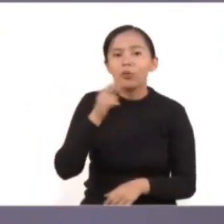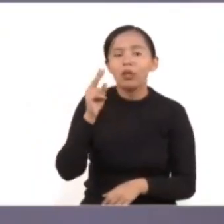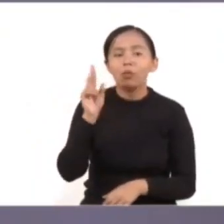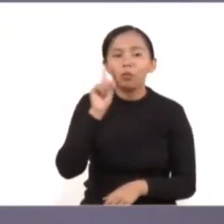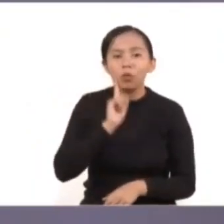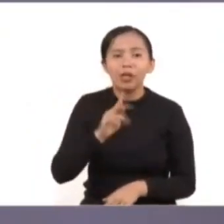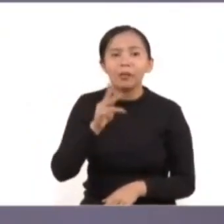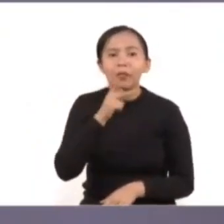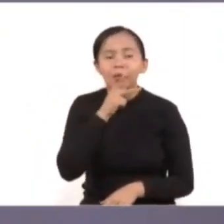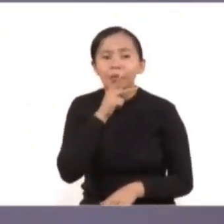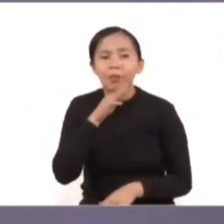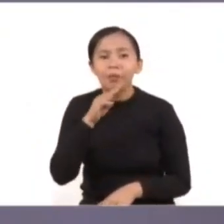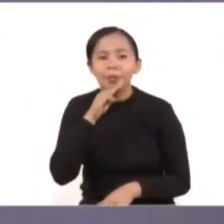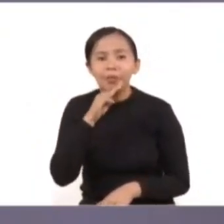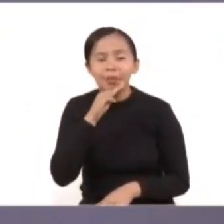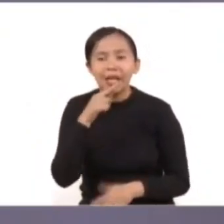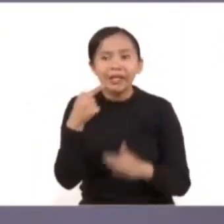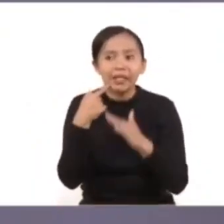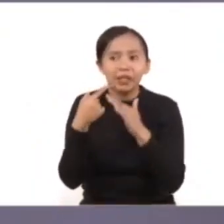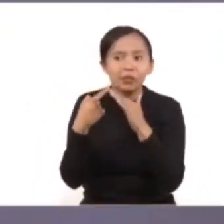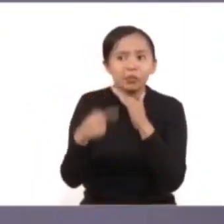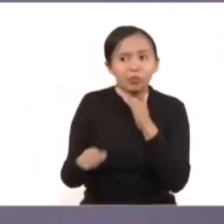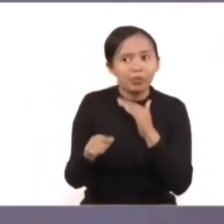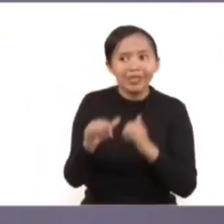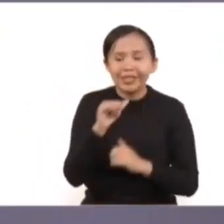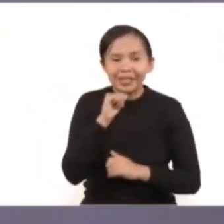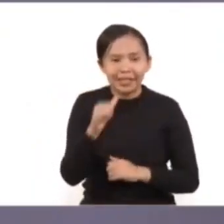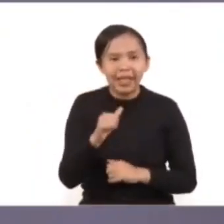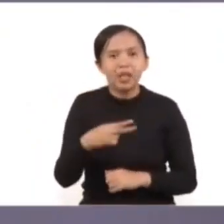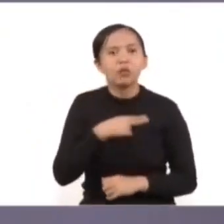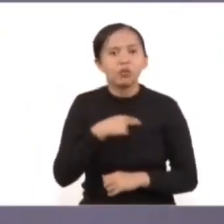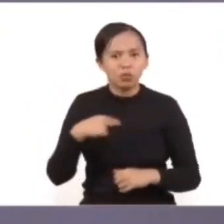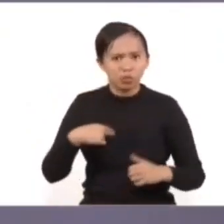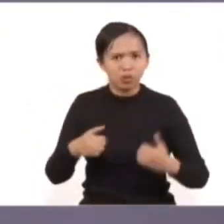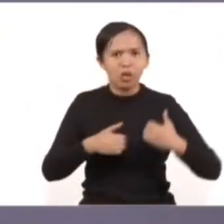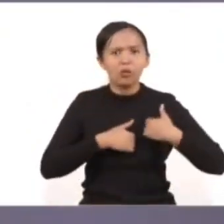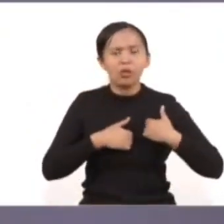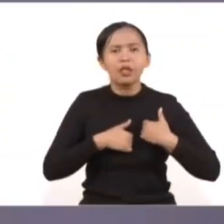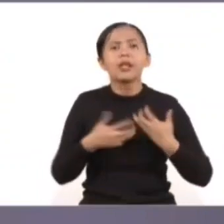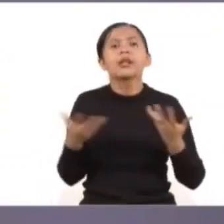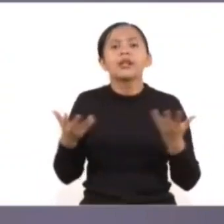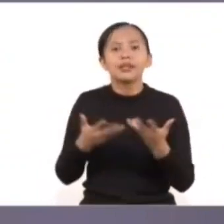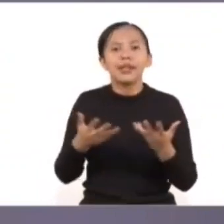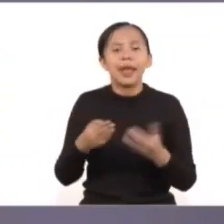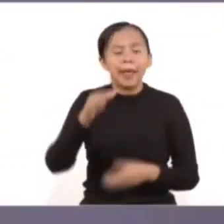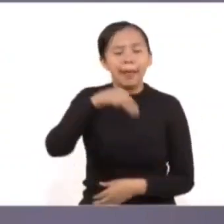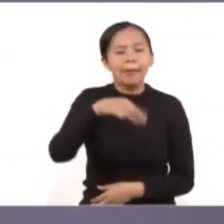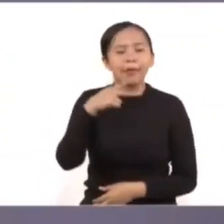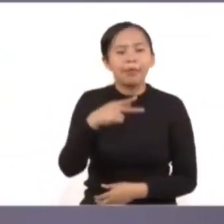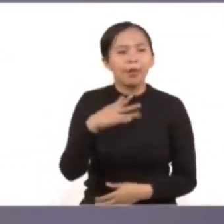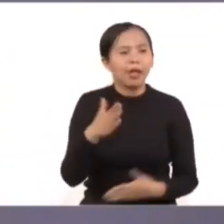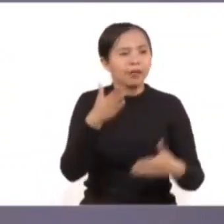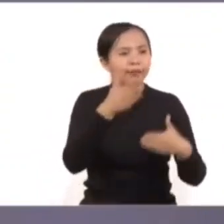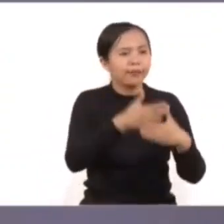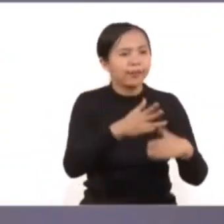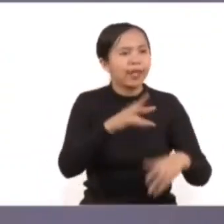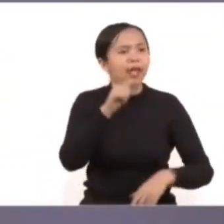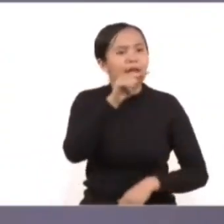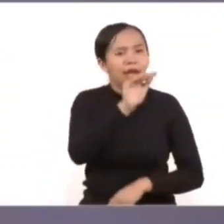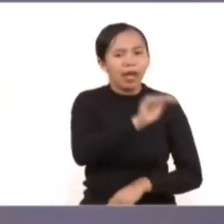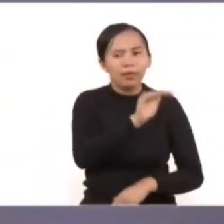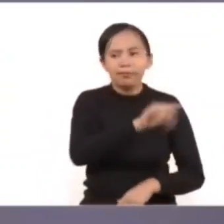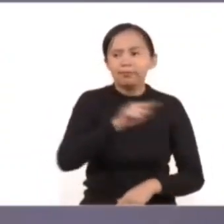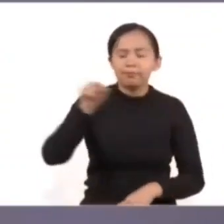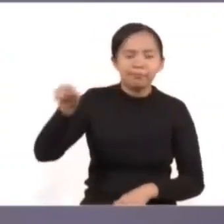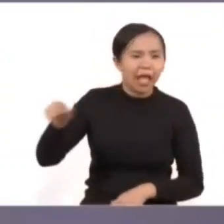tutor se niega a presentar la denuncia, como autoridad tenemos que visitar al Ministerio Público para dar vista de ese